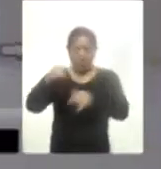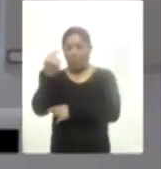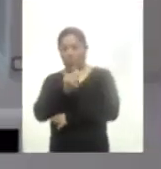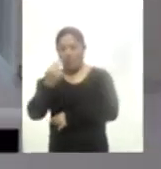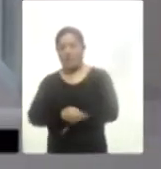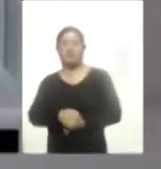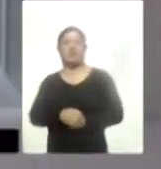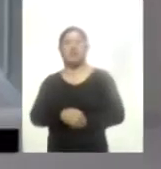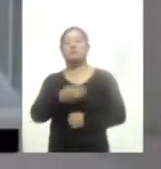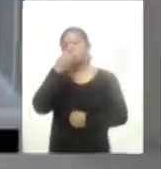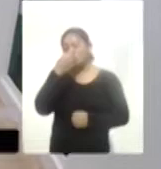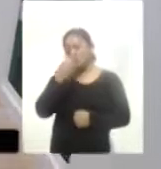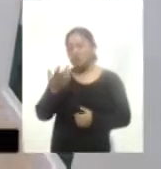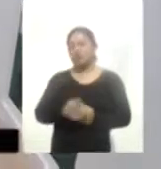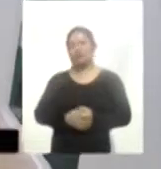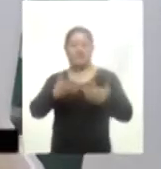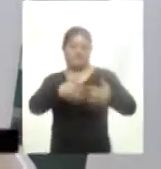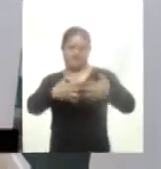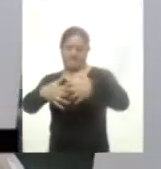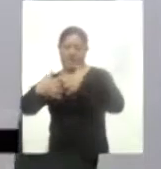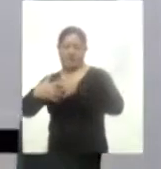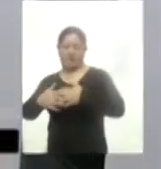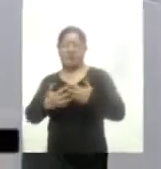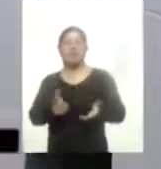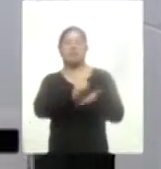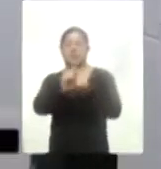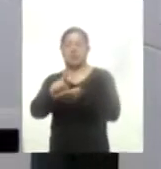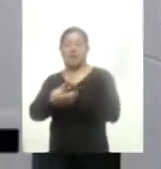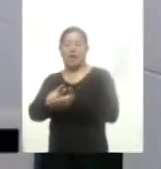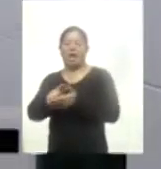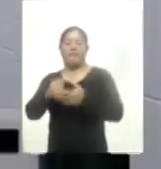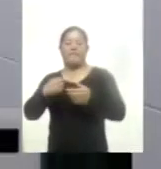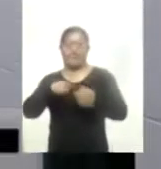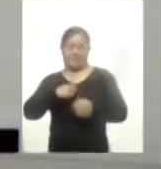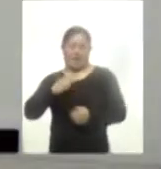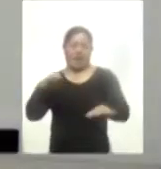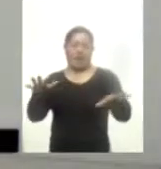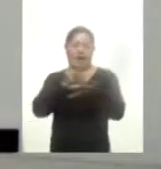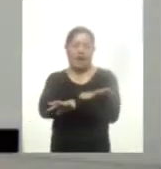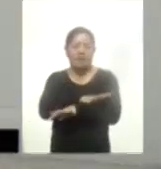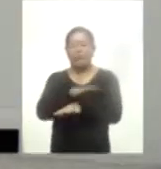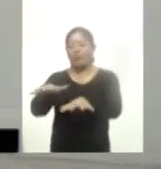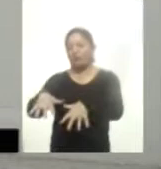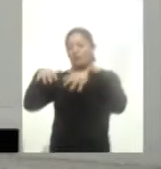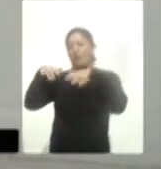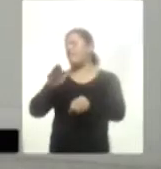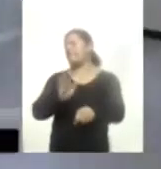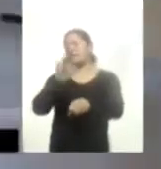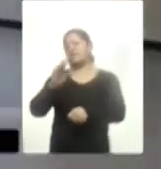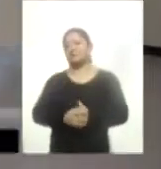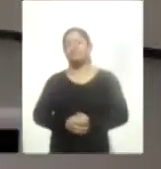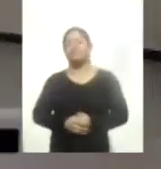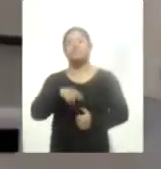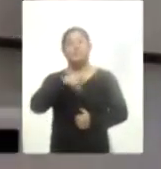dietología, máquinas, mantenimiento, vestidores y auditorio, entre otras. Estos espacios ya cuentan con